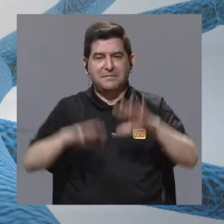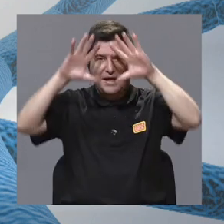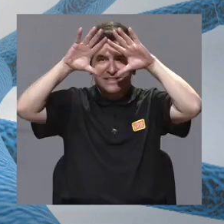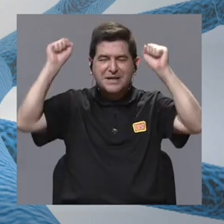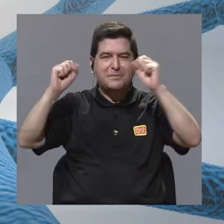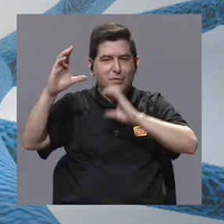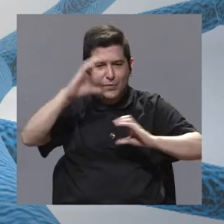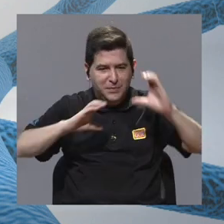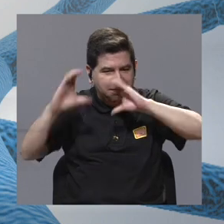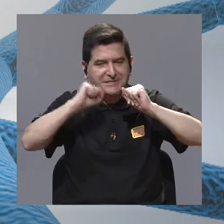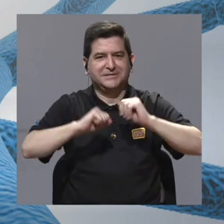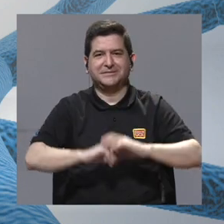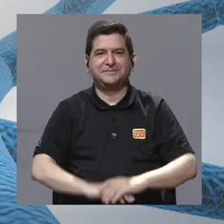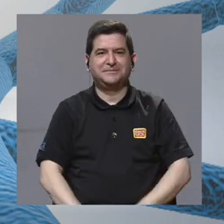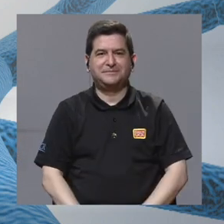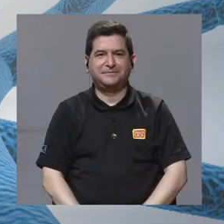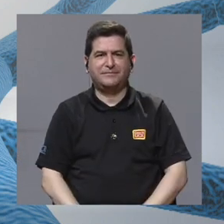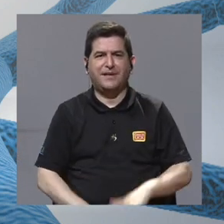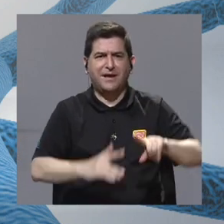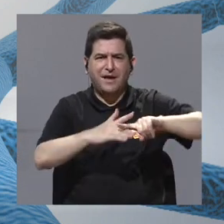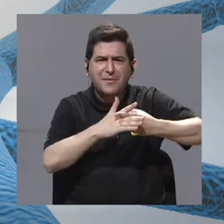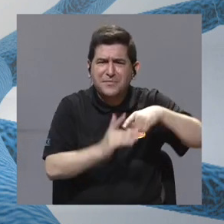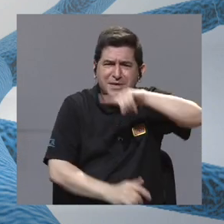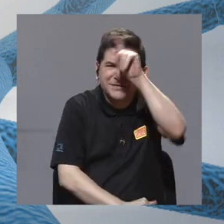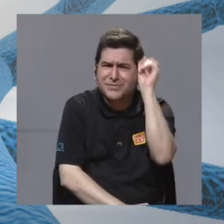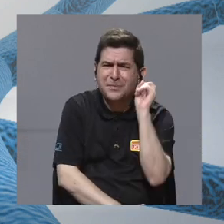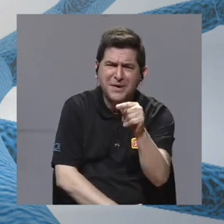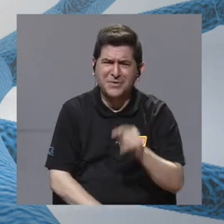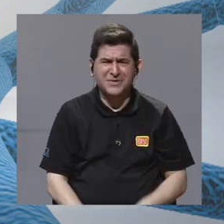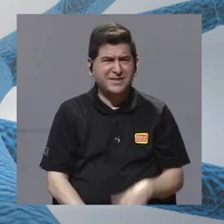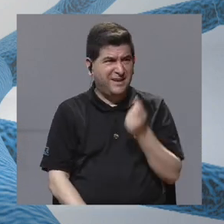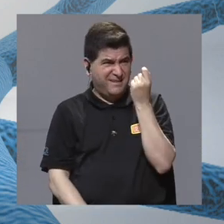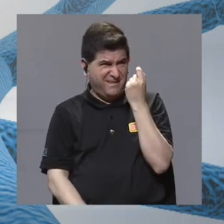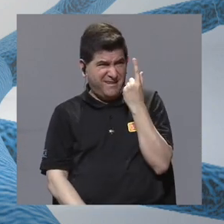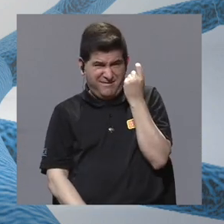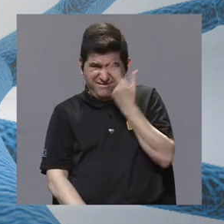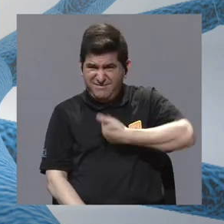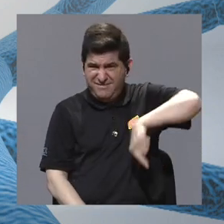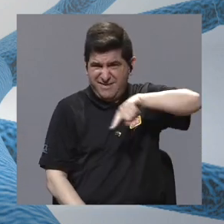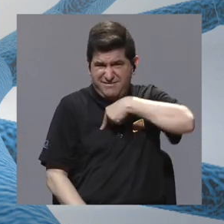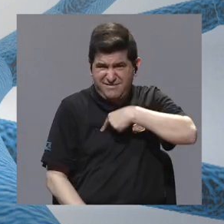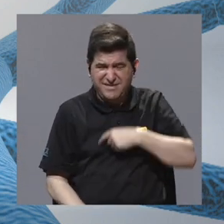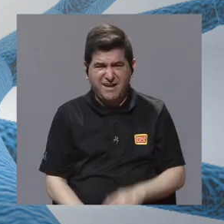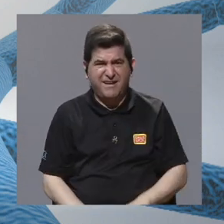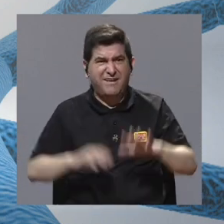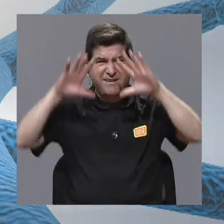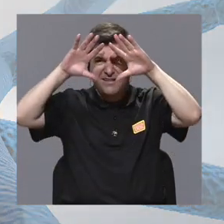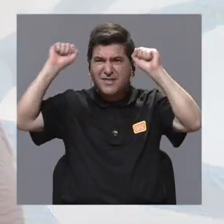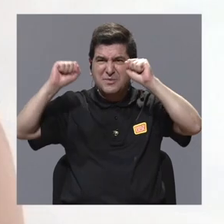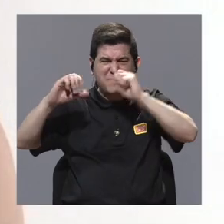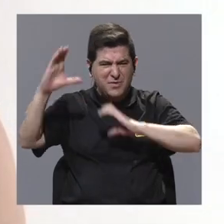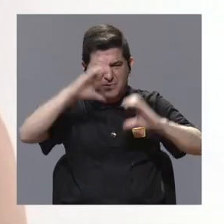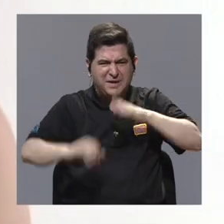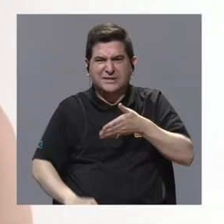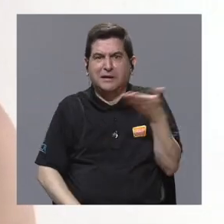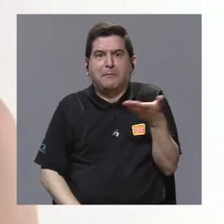científica. Y comienzo preguntándole, ¿qué entendemos nosotros por diplomacia científica?